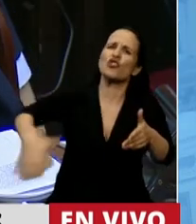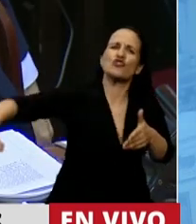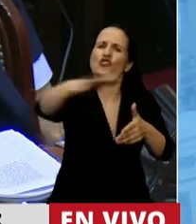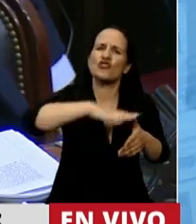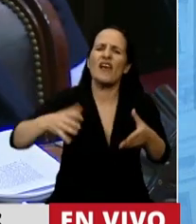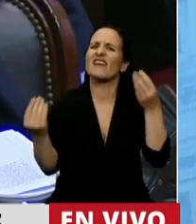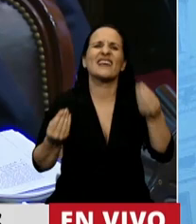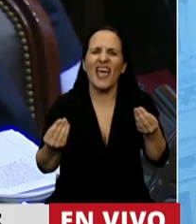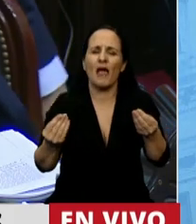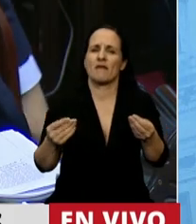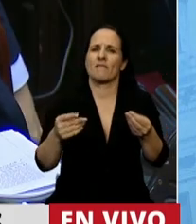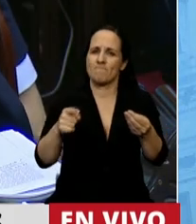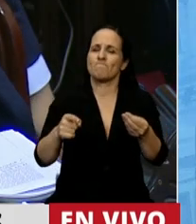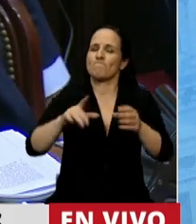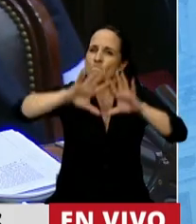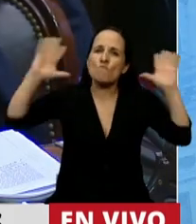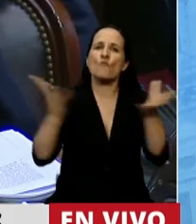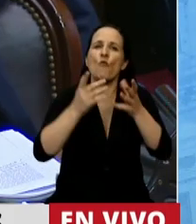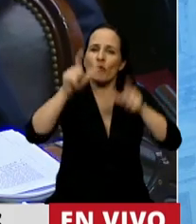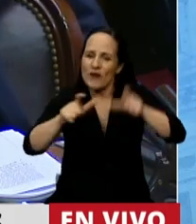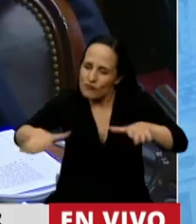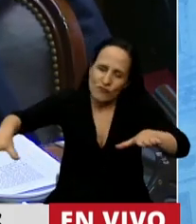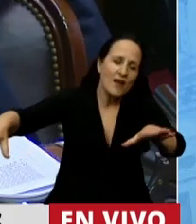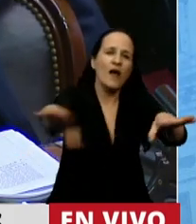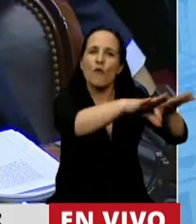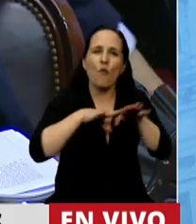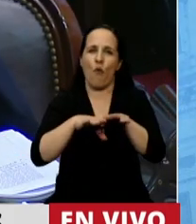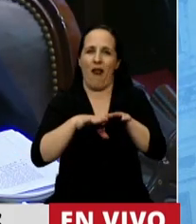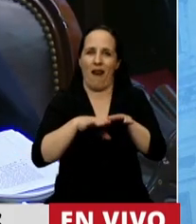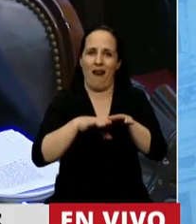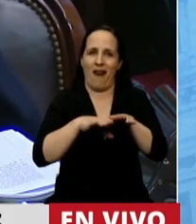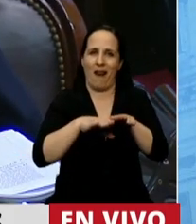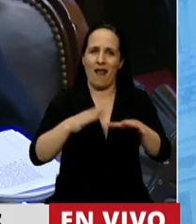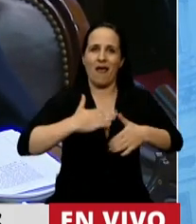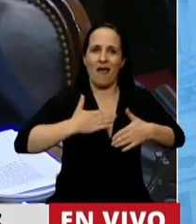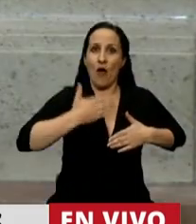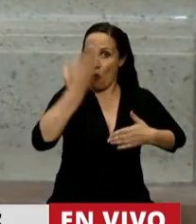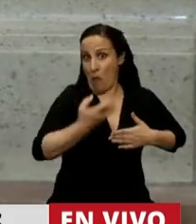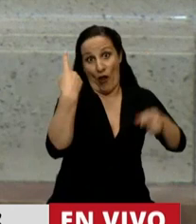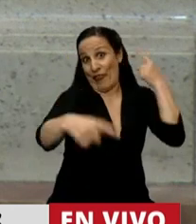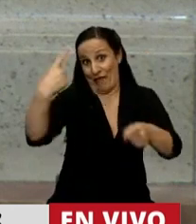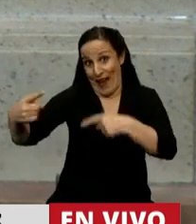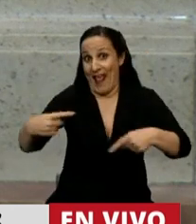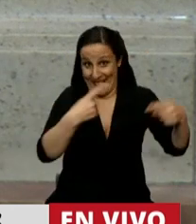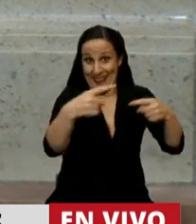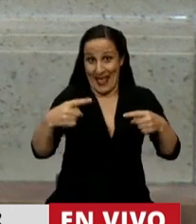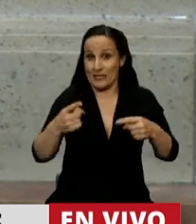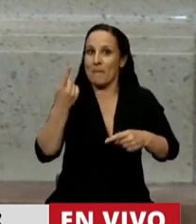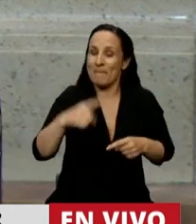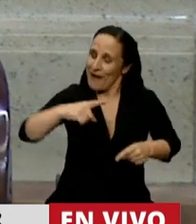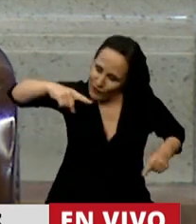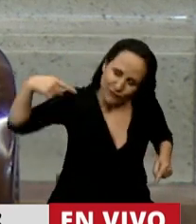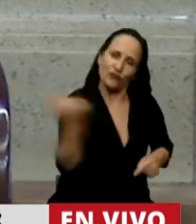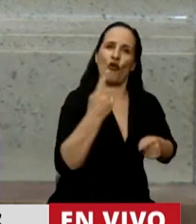mundo donde seamos socialmente iguales, humanamente diferentes y totalmente